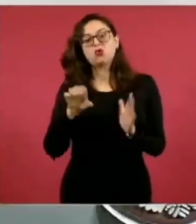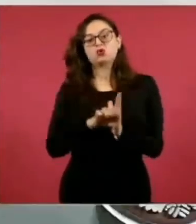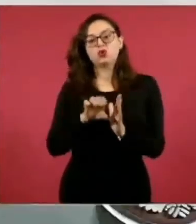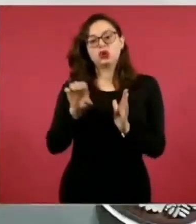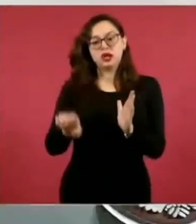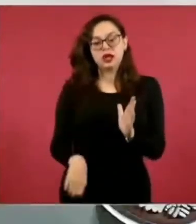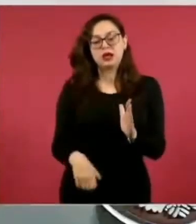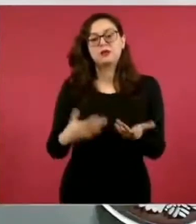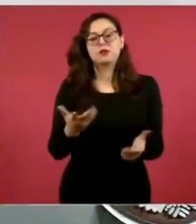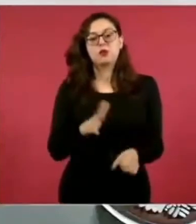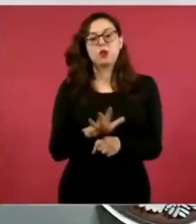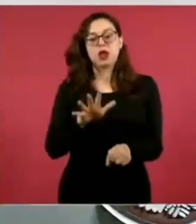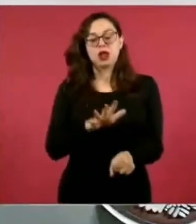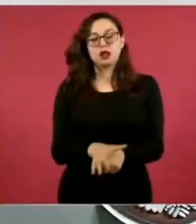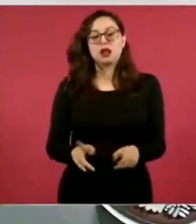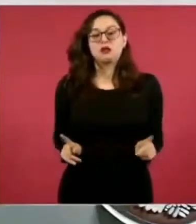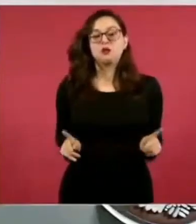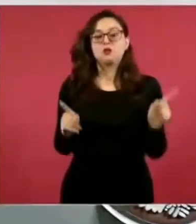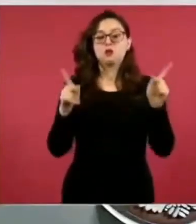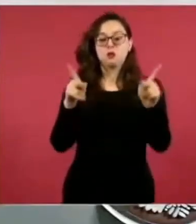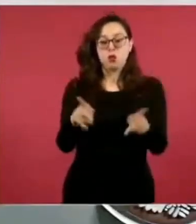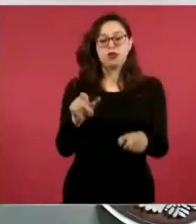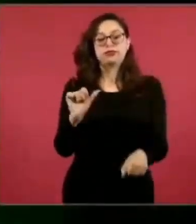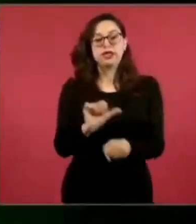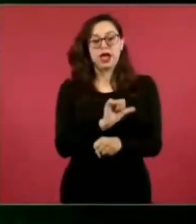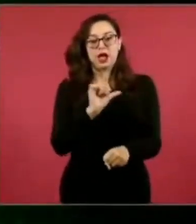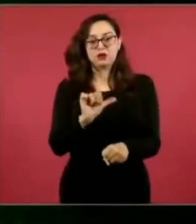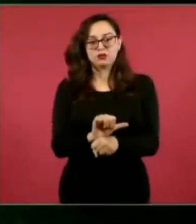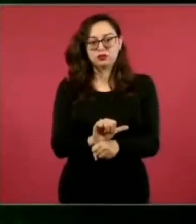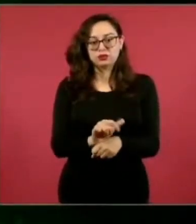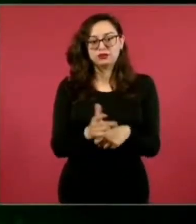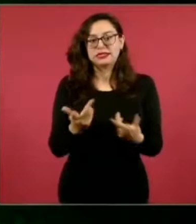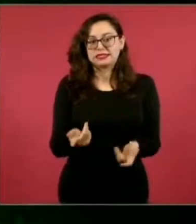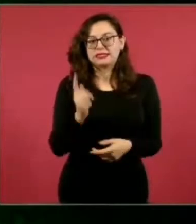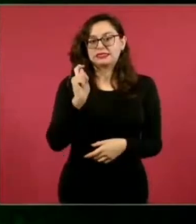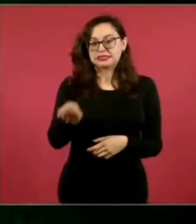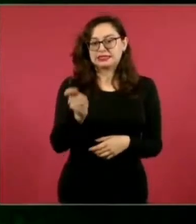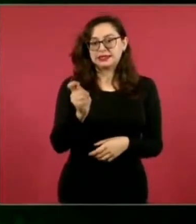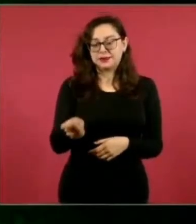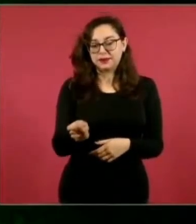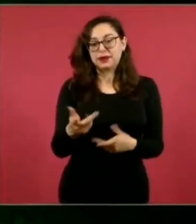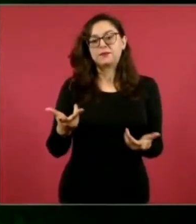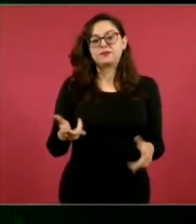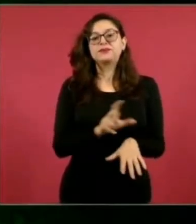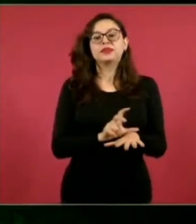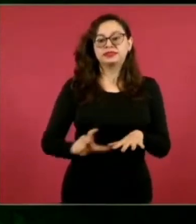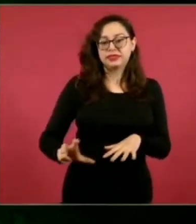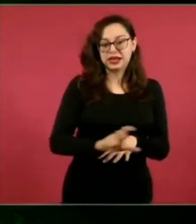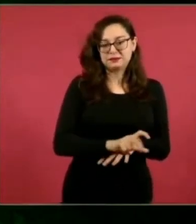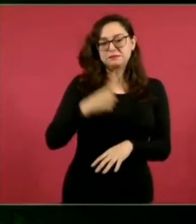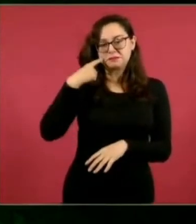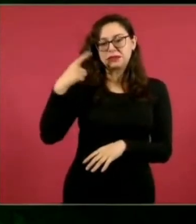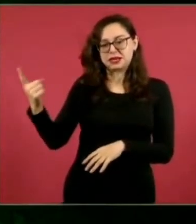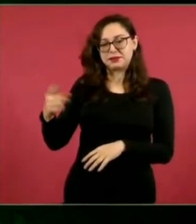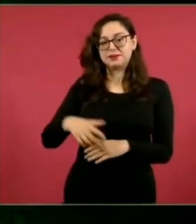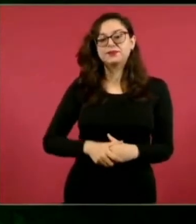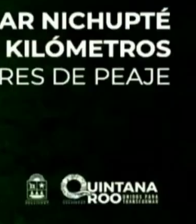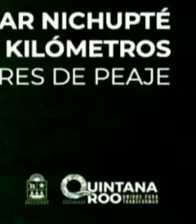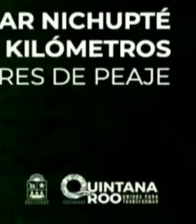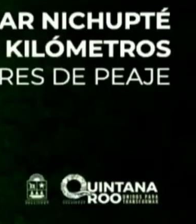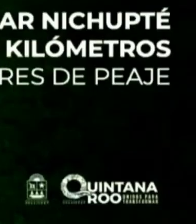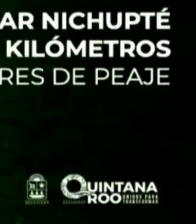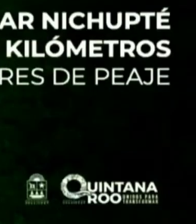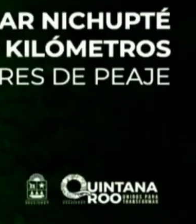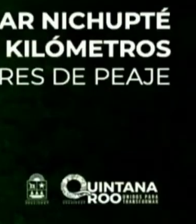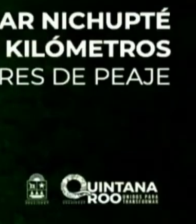es el puente vehicular Nichupté, que son de esas obras que llegaron de manera complementaria. Este puente de 8.8